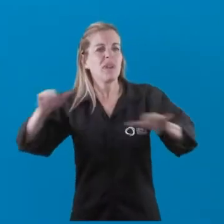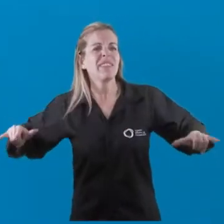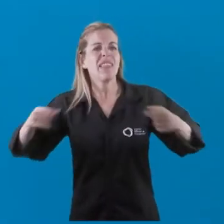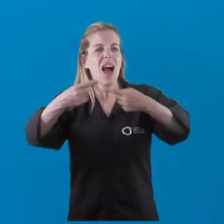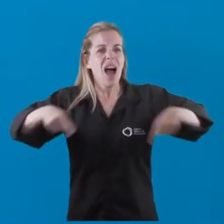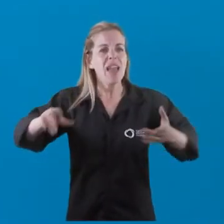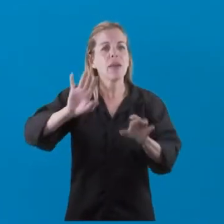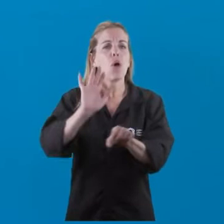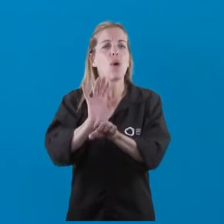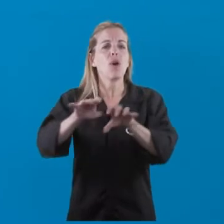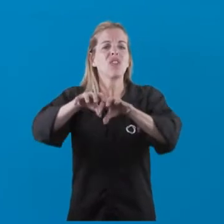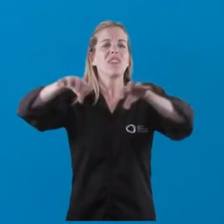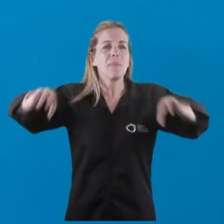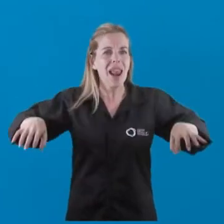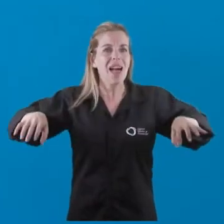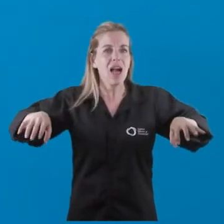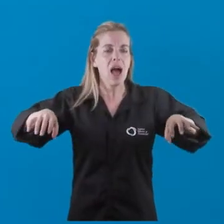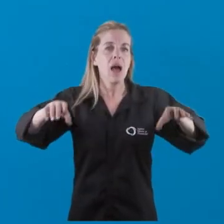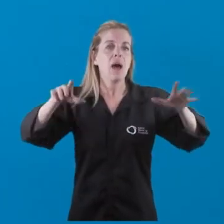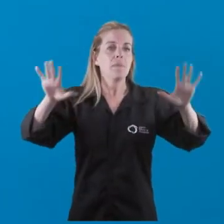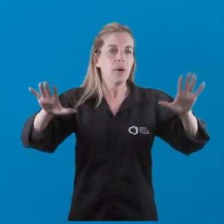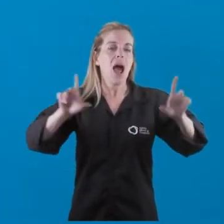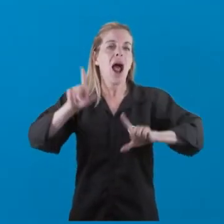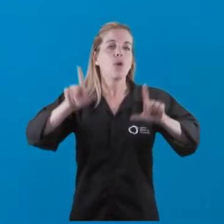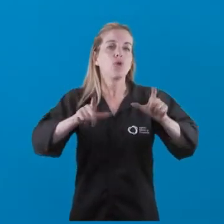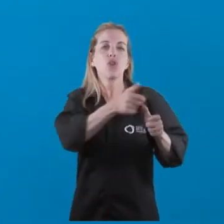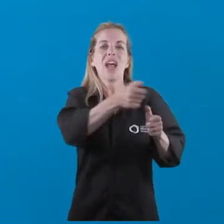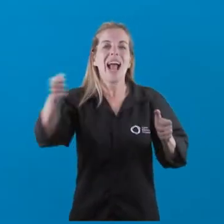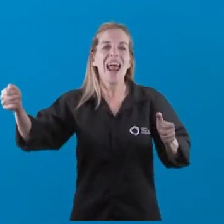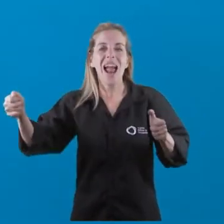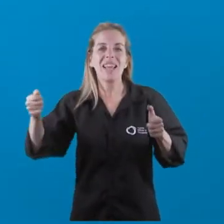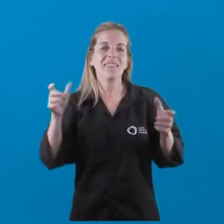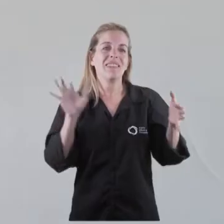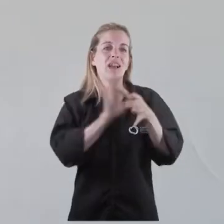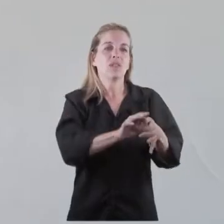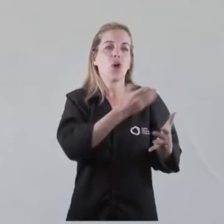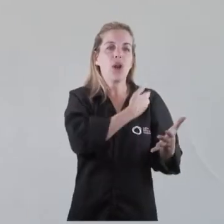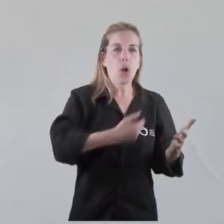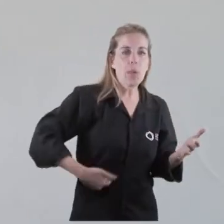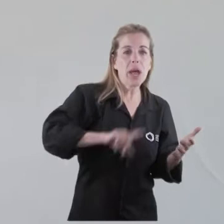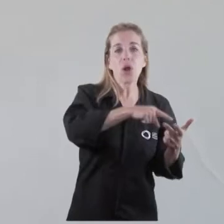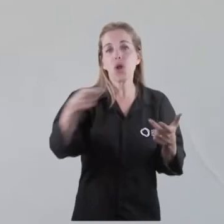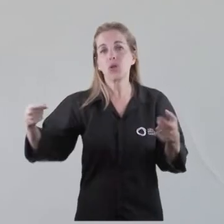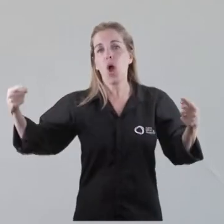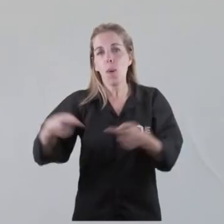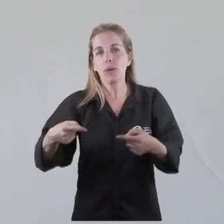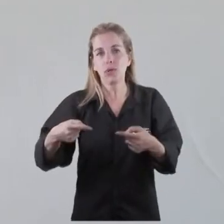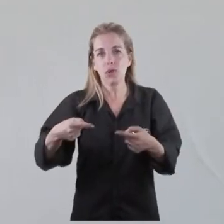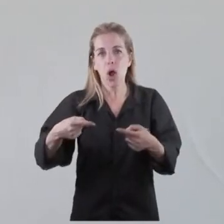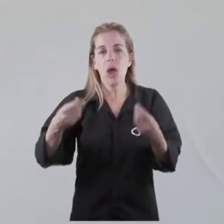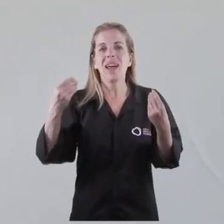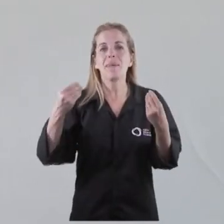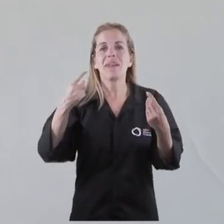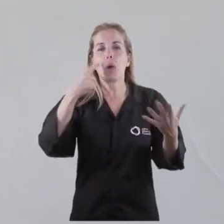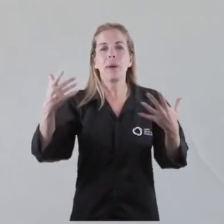de los grandes medios por parte del gobierno durante estos dos años no ha variado con respecto a lo que había en el gobierno de